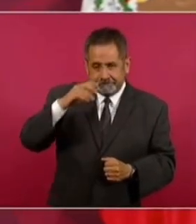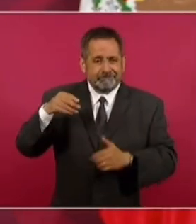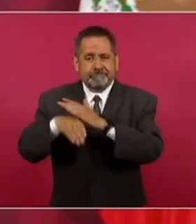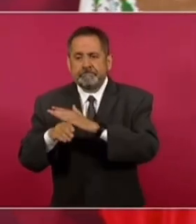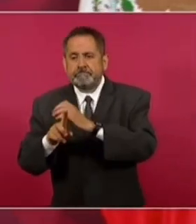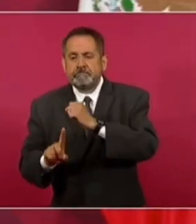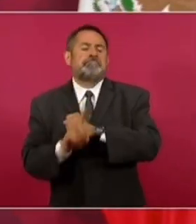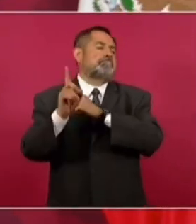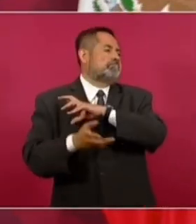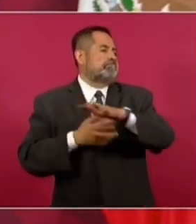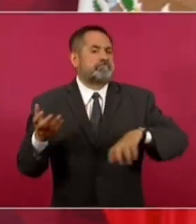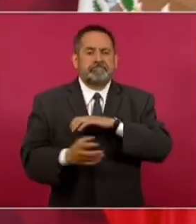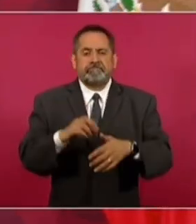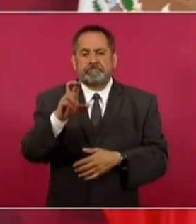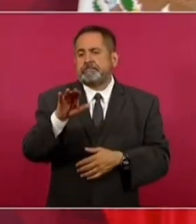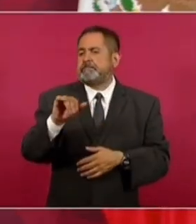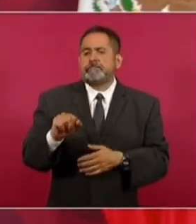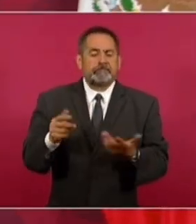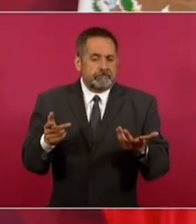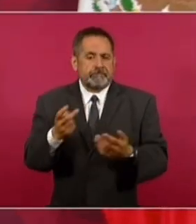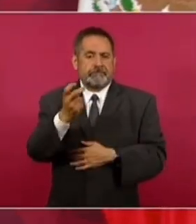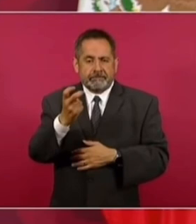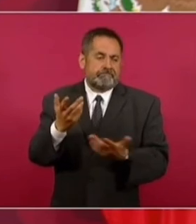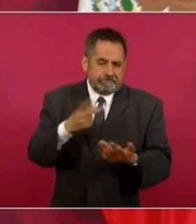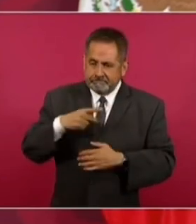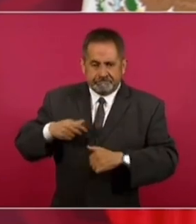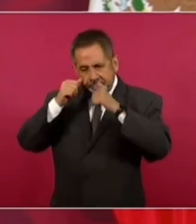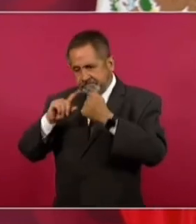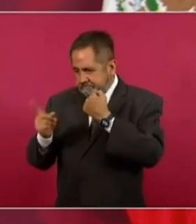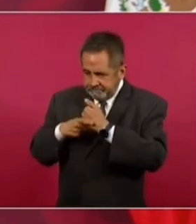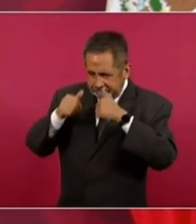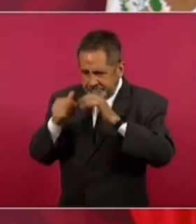crisis. ¿Y qué es lo que se tiene que hacer?